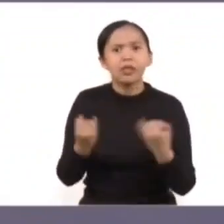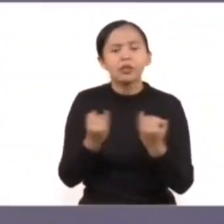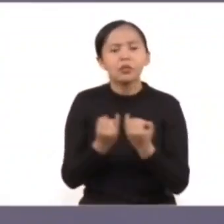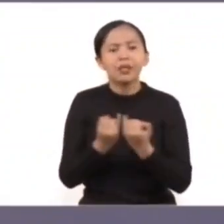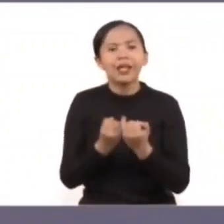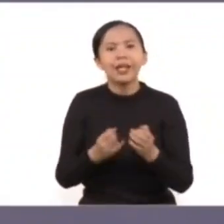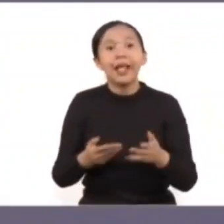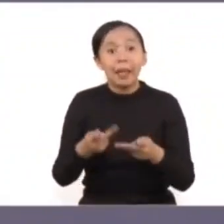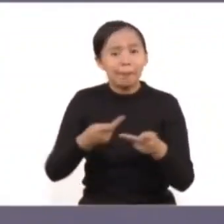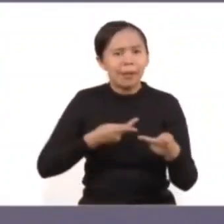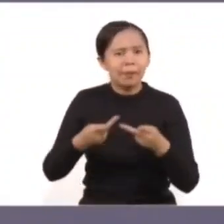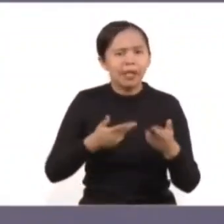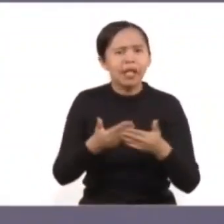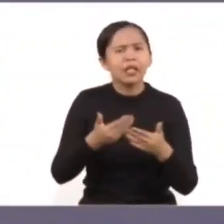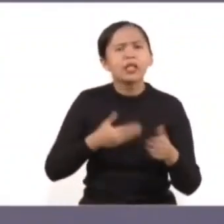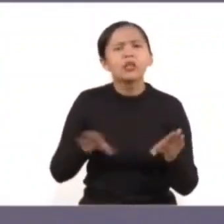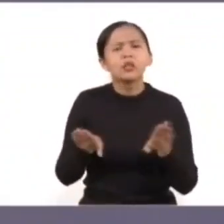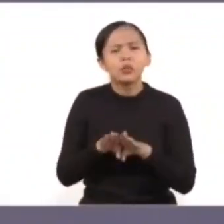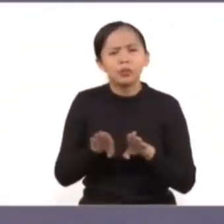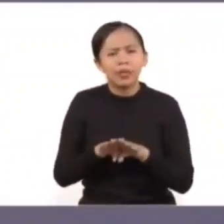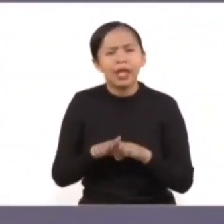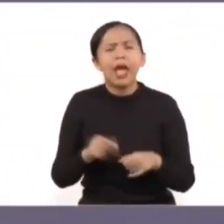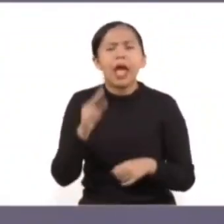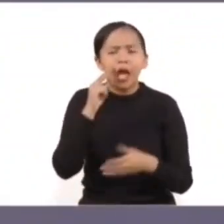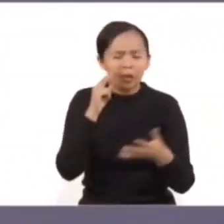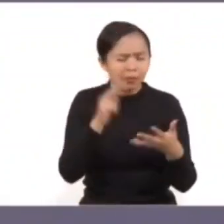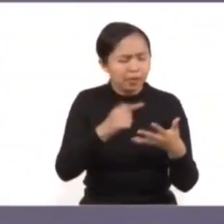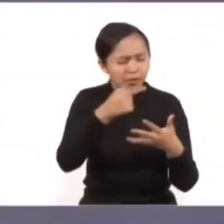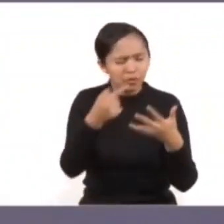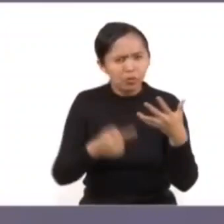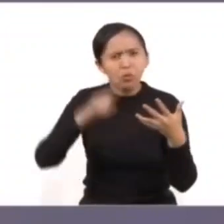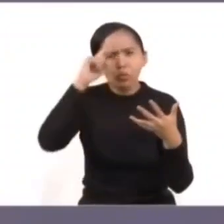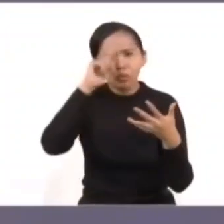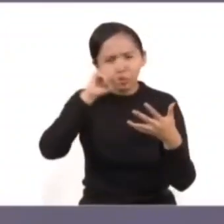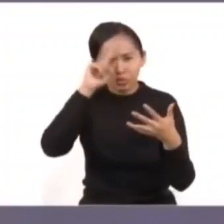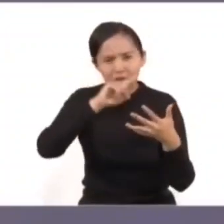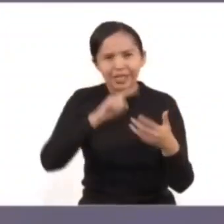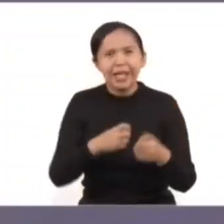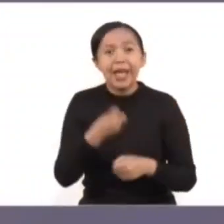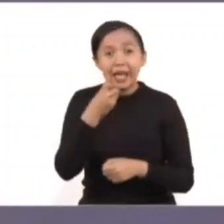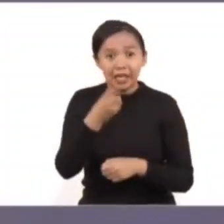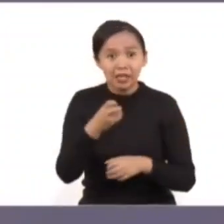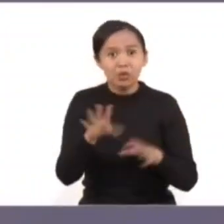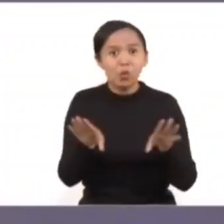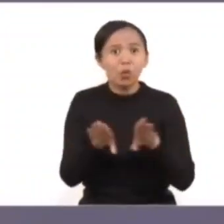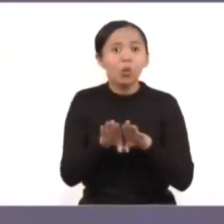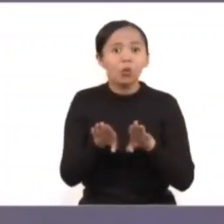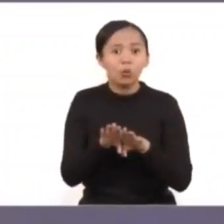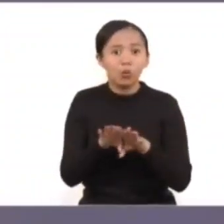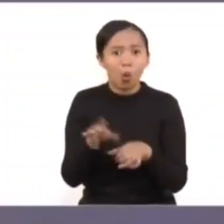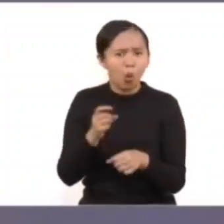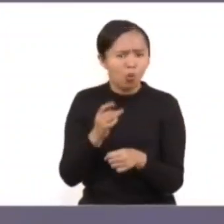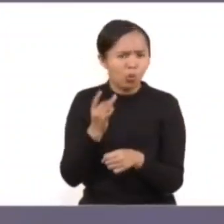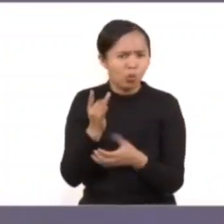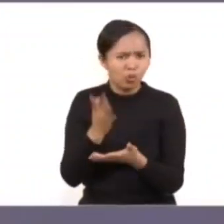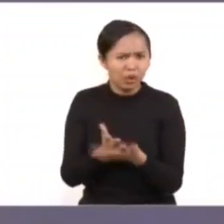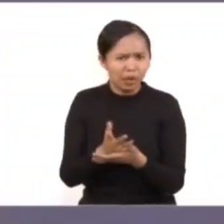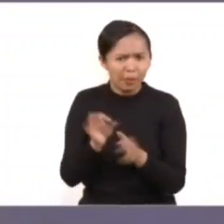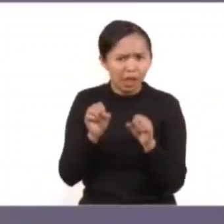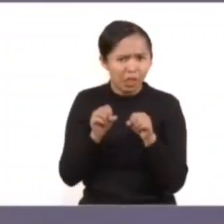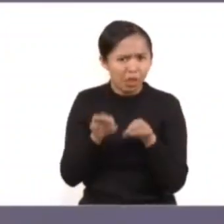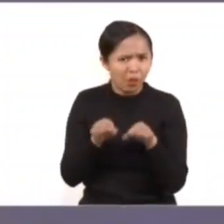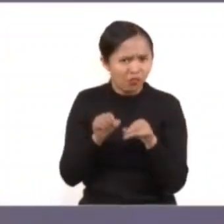informar, identificar y hasta canalizar oportunamente. Esta tarea no podemos hacerla desde el escritorio,